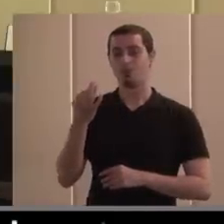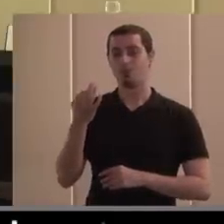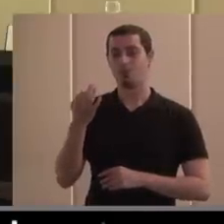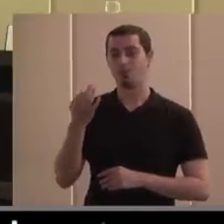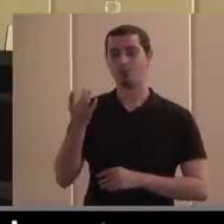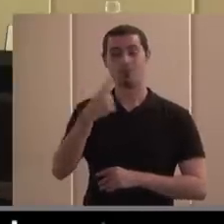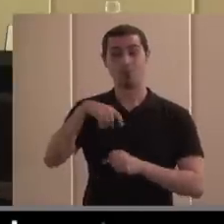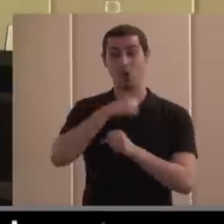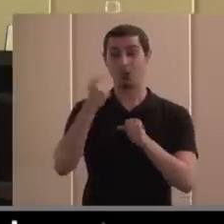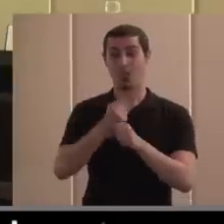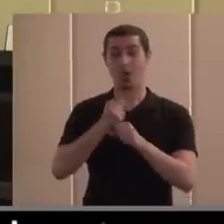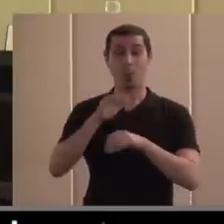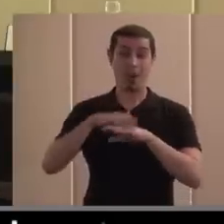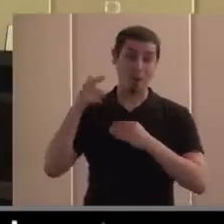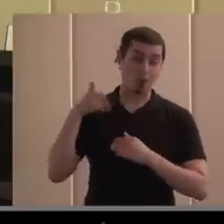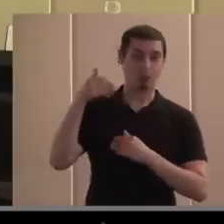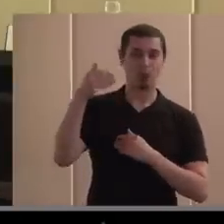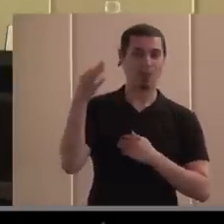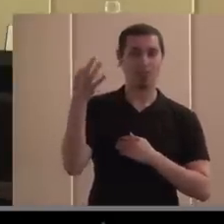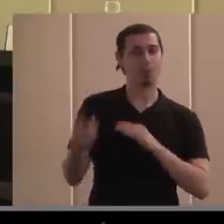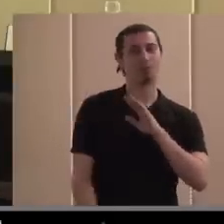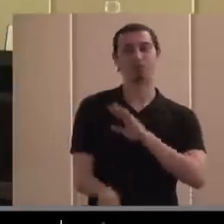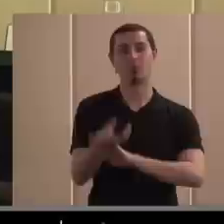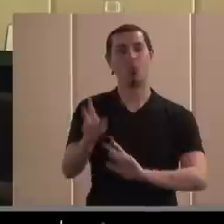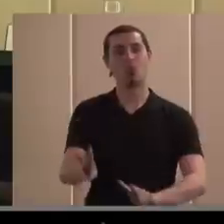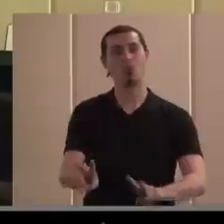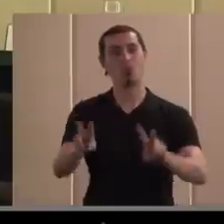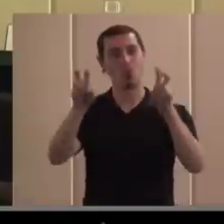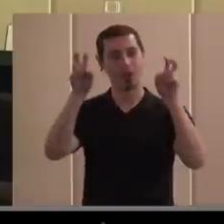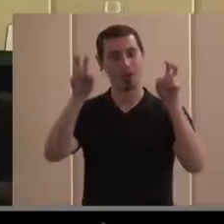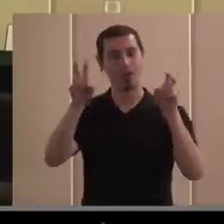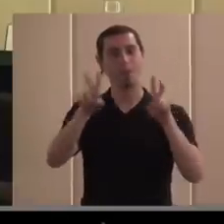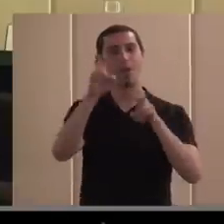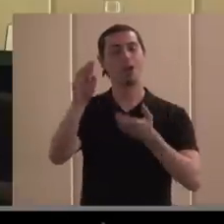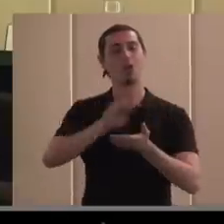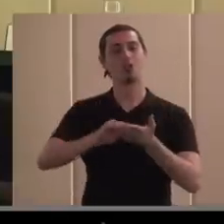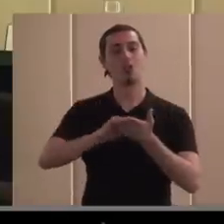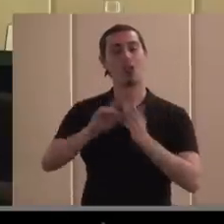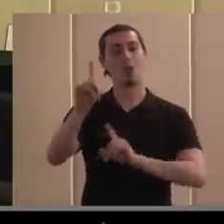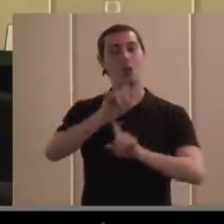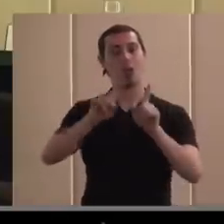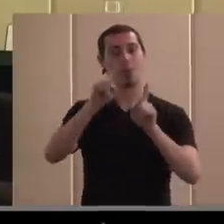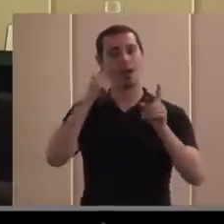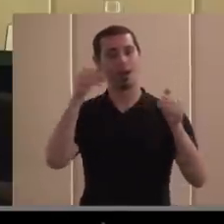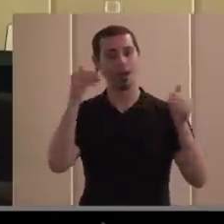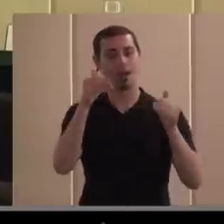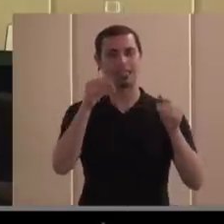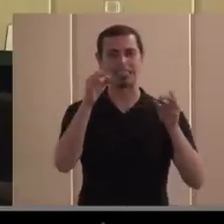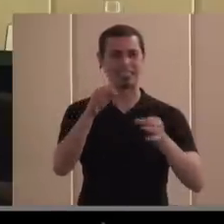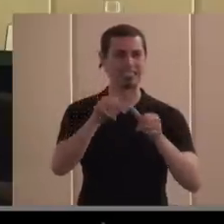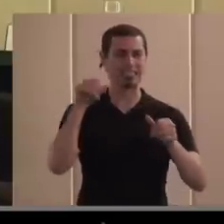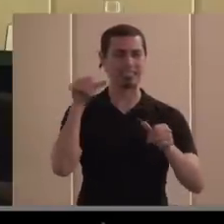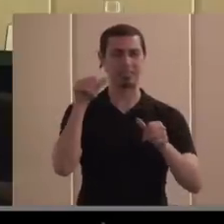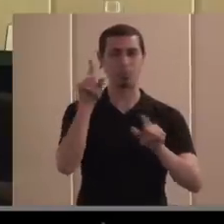de trabajo a futuro tiene que ir por innovar ¿no? y por proponer soluciones a los problemas de siempre pero que